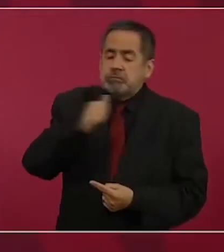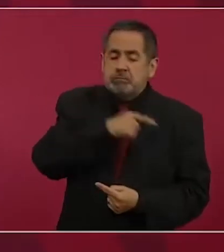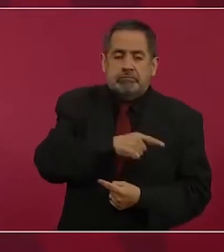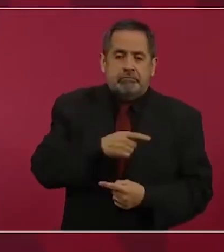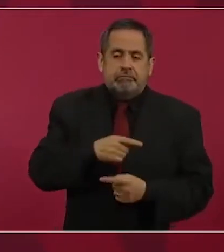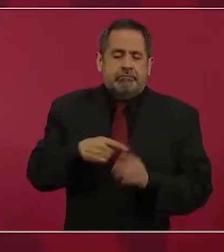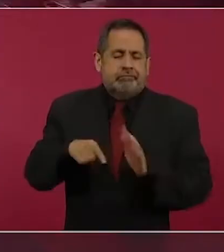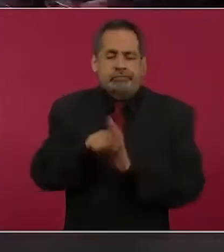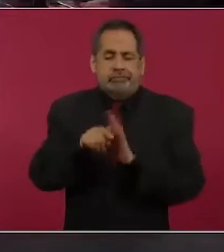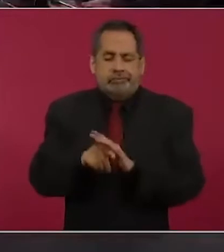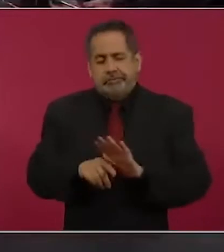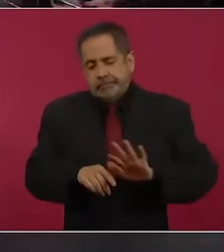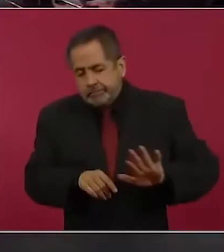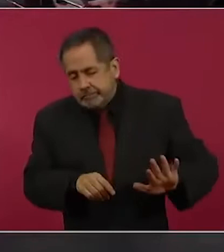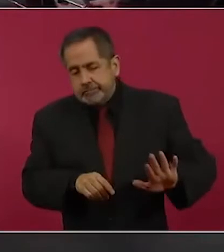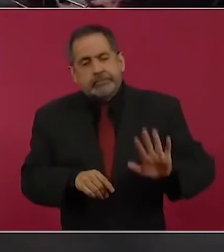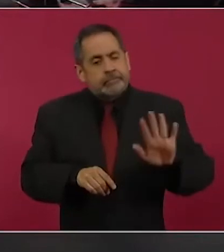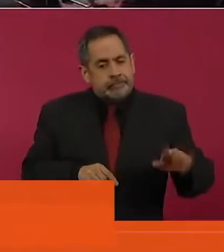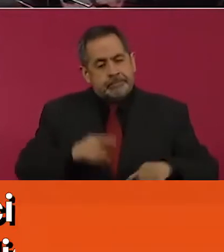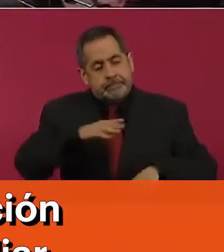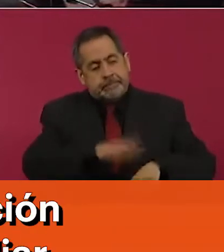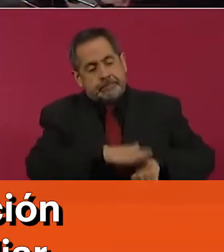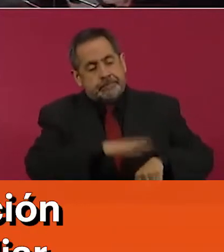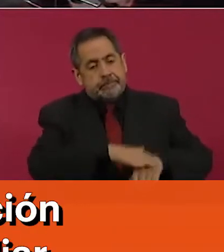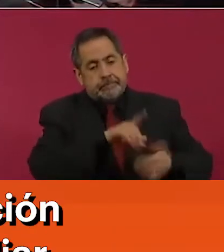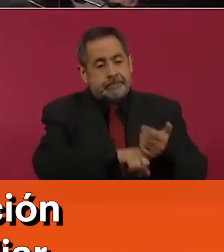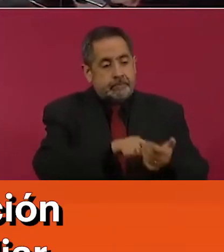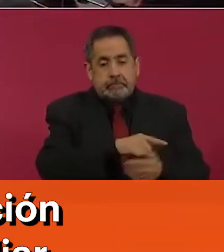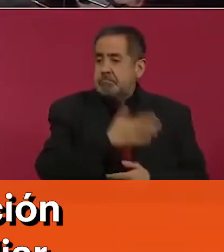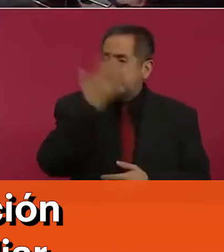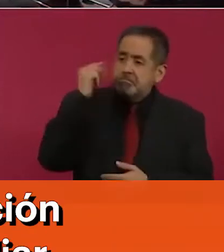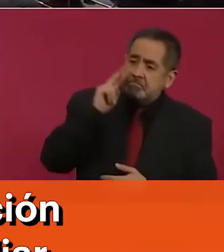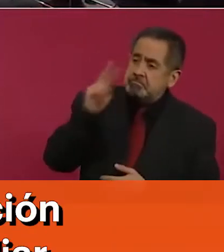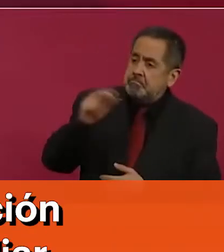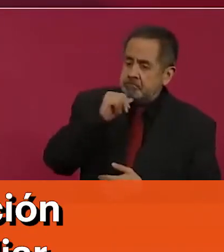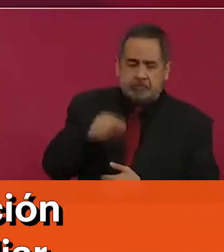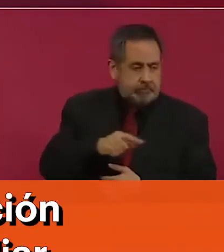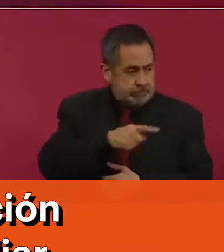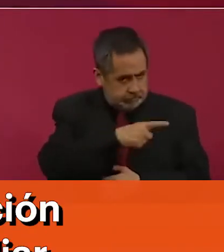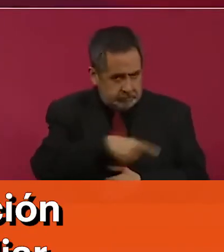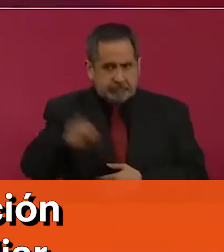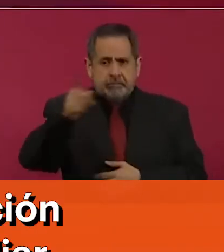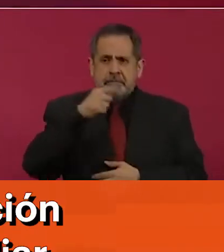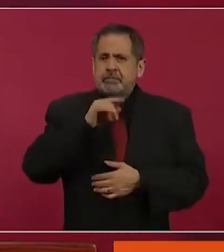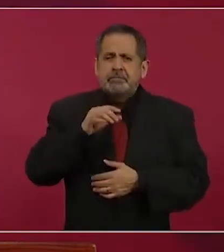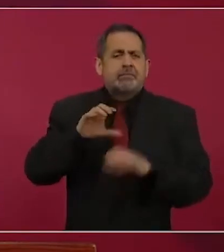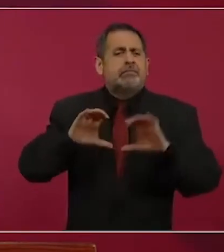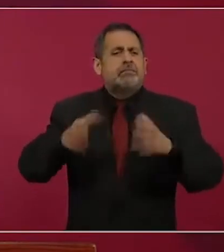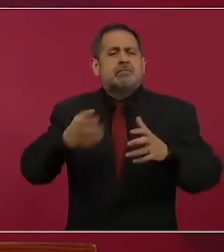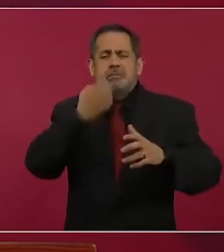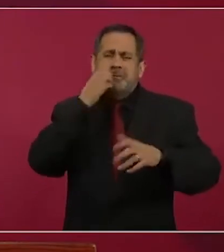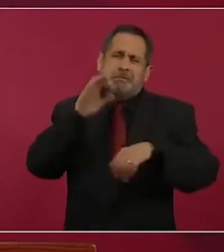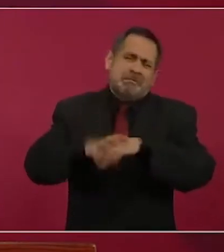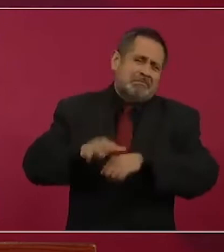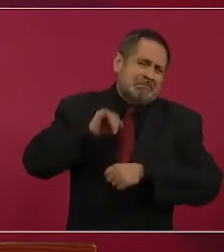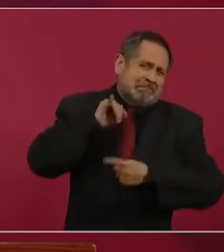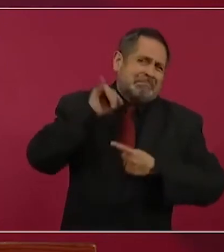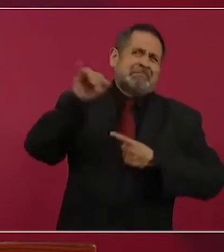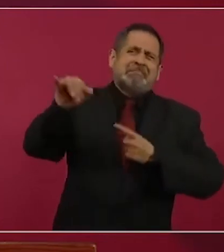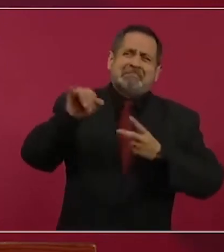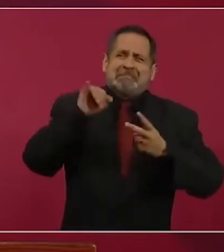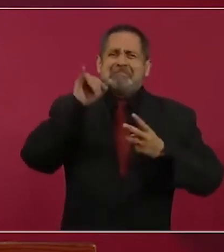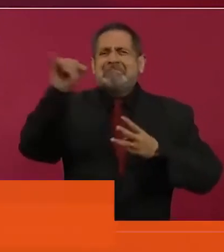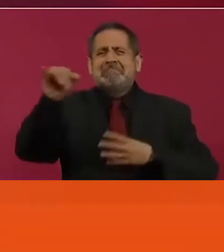Yo los invitaría a todos aquellos que dicen es que no se ve, que vayan a las comunidades más alejadas. A veces no se ve,